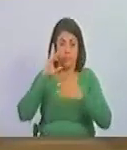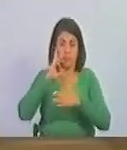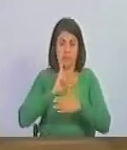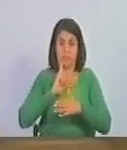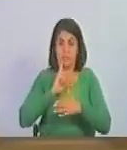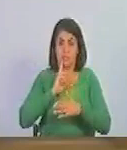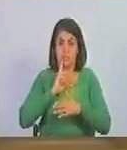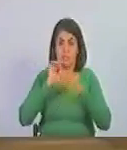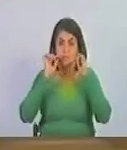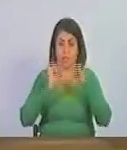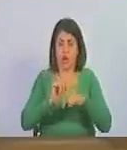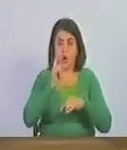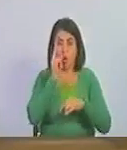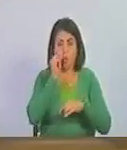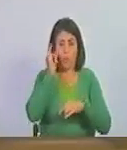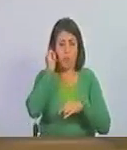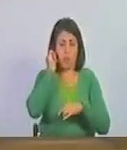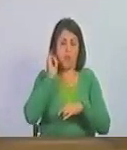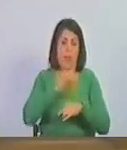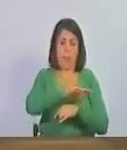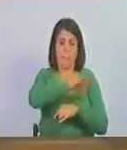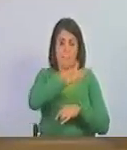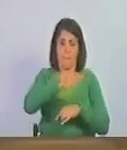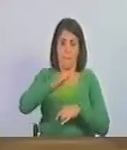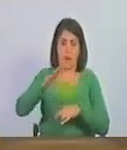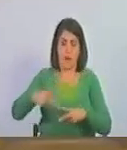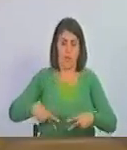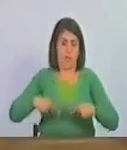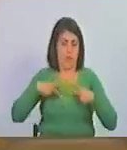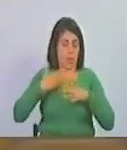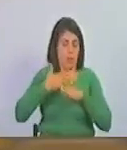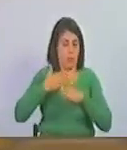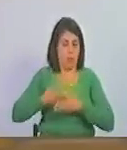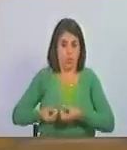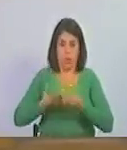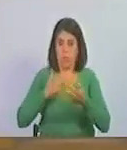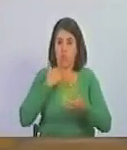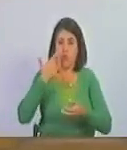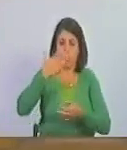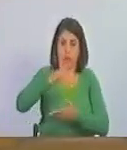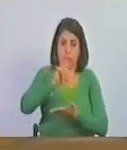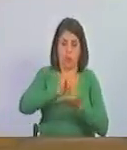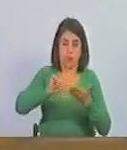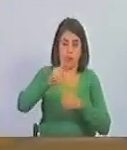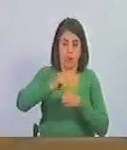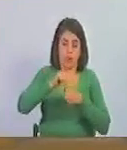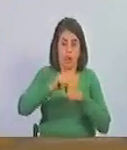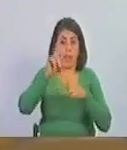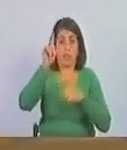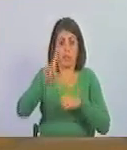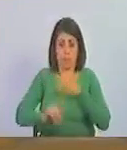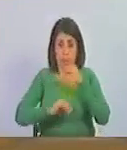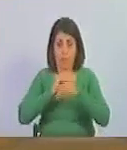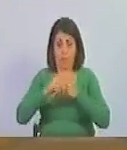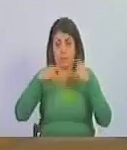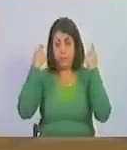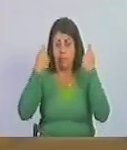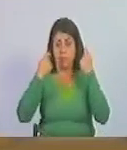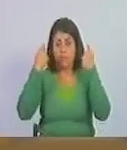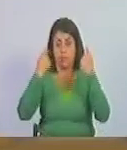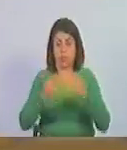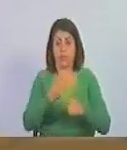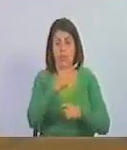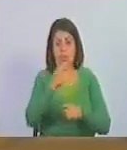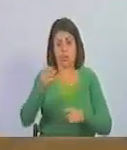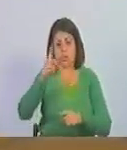Bolívar y estos hombres y mujeres de mar que dieron su vida en el lado de Maracaibo que también se estarán celebrando el